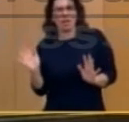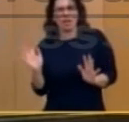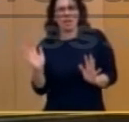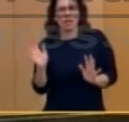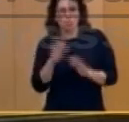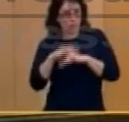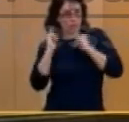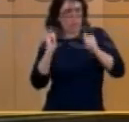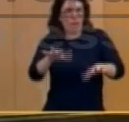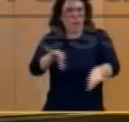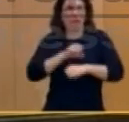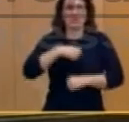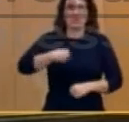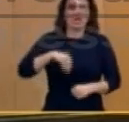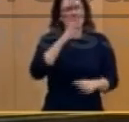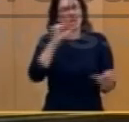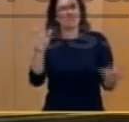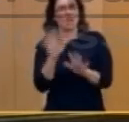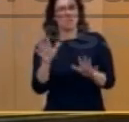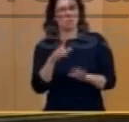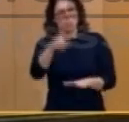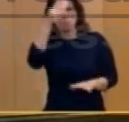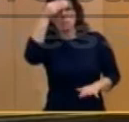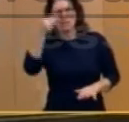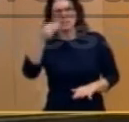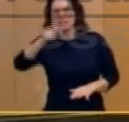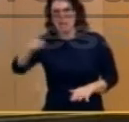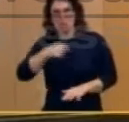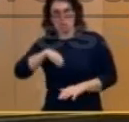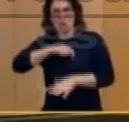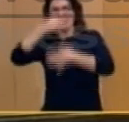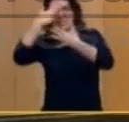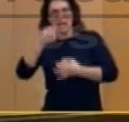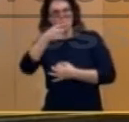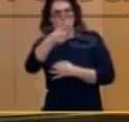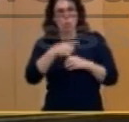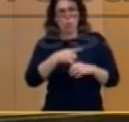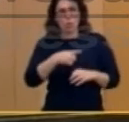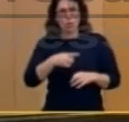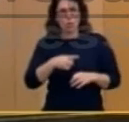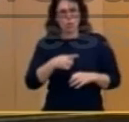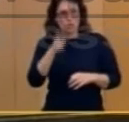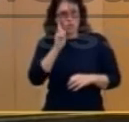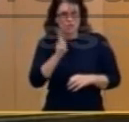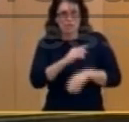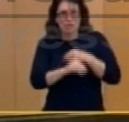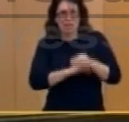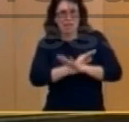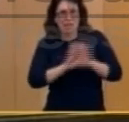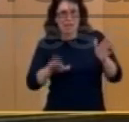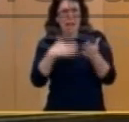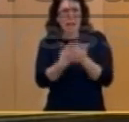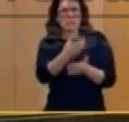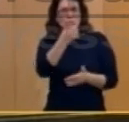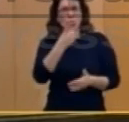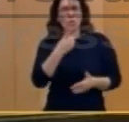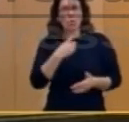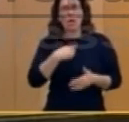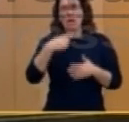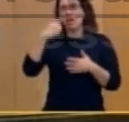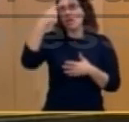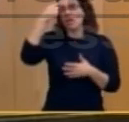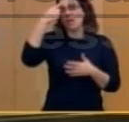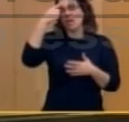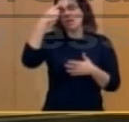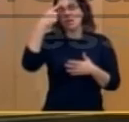que los españoles se van a creer que es usted tan incompetente que no sabía realmente la profundidad de la crisis que tenía España? ¿Lo piensa